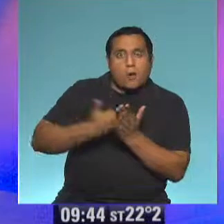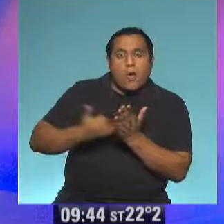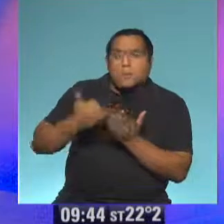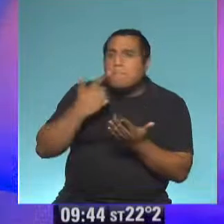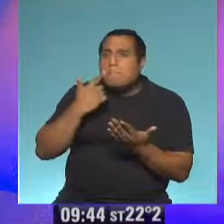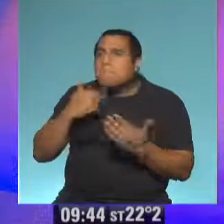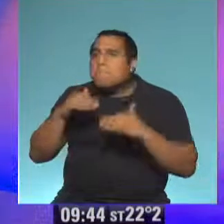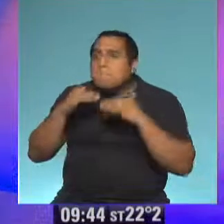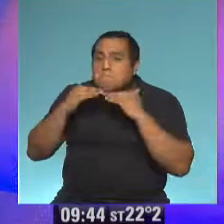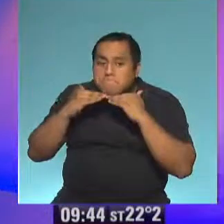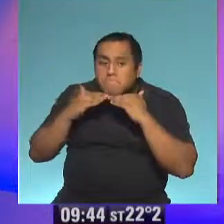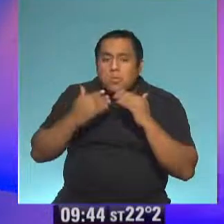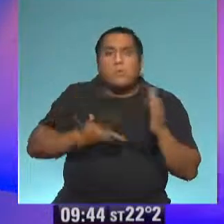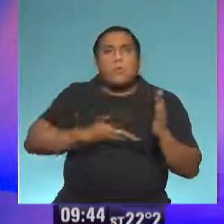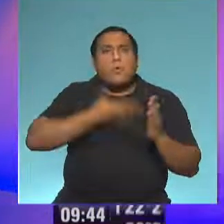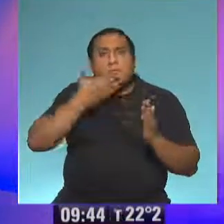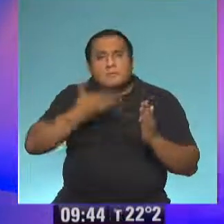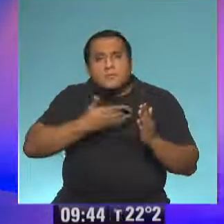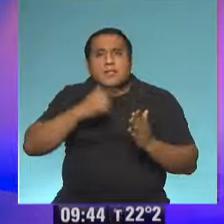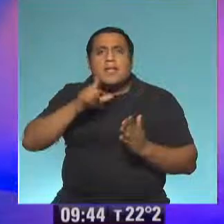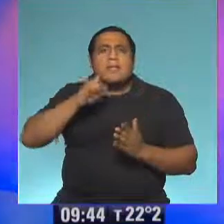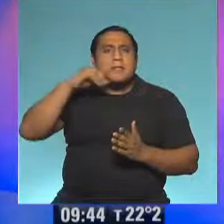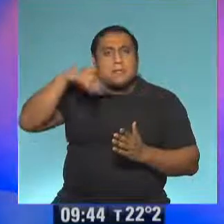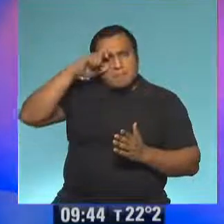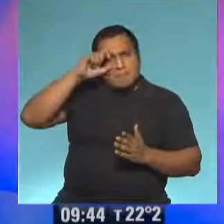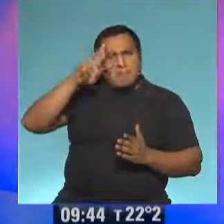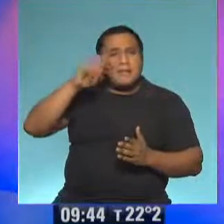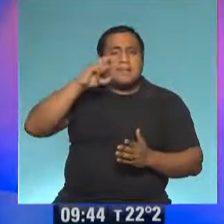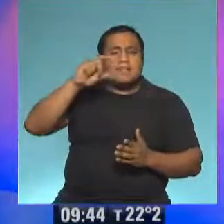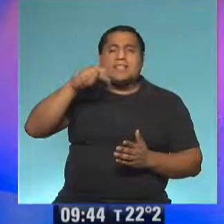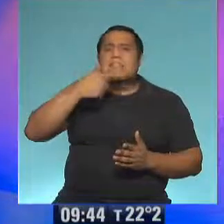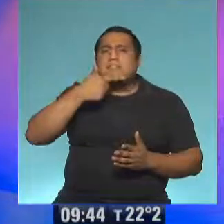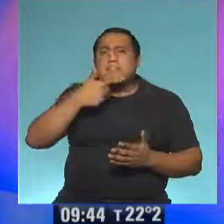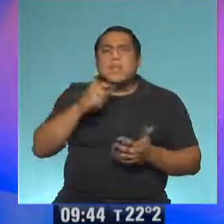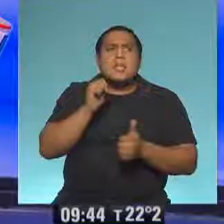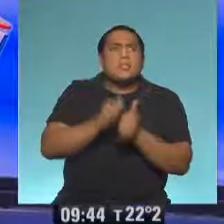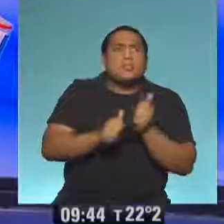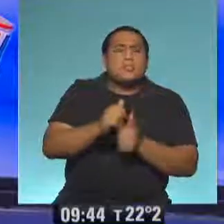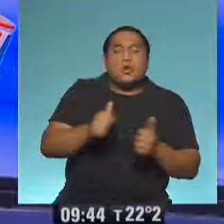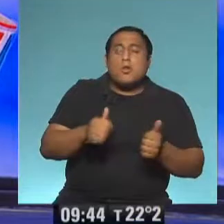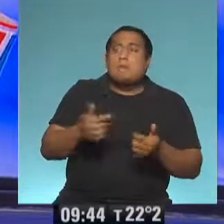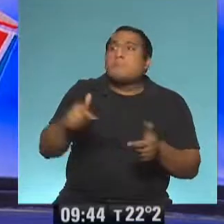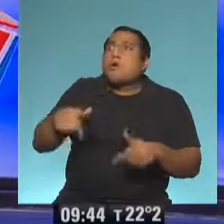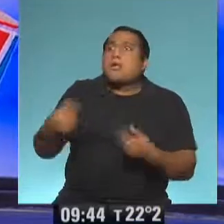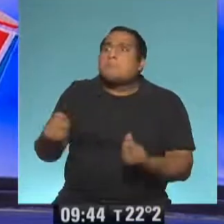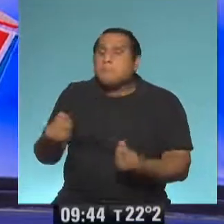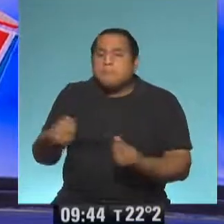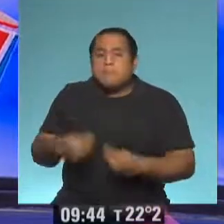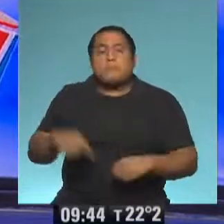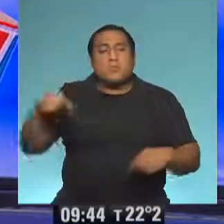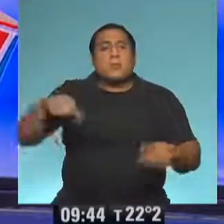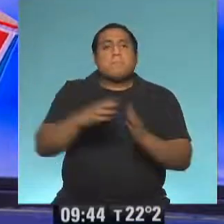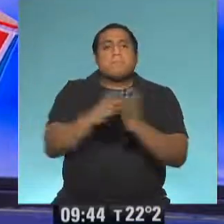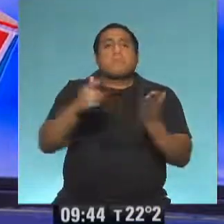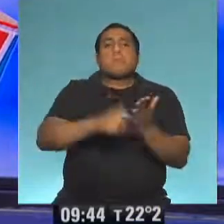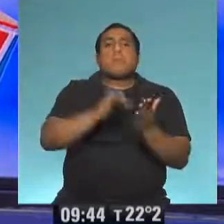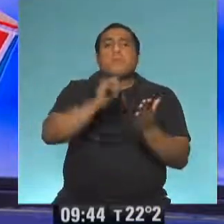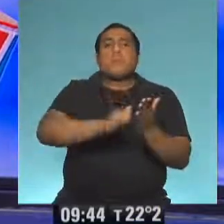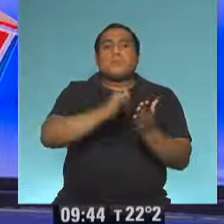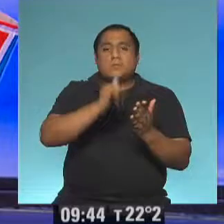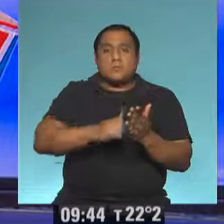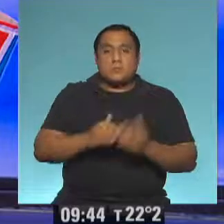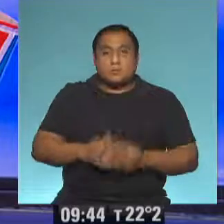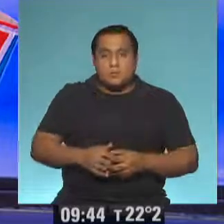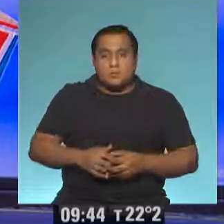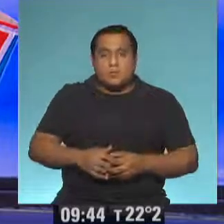escuchar cuentos, poesías, limericks, historias. ¿Y qué tenemos para hoy, señor Caro? Bueno, hoy tenemos un cuento que se llama Vaya